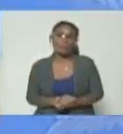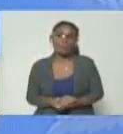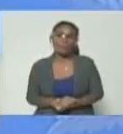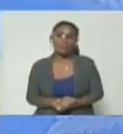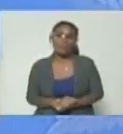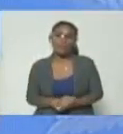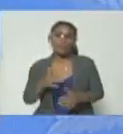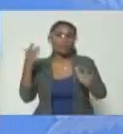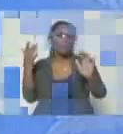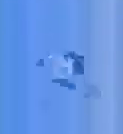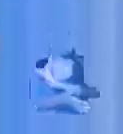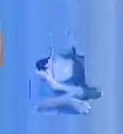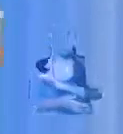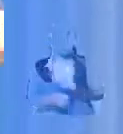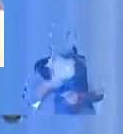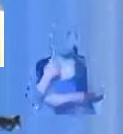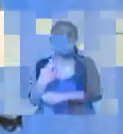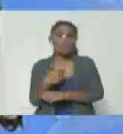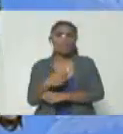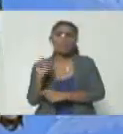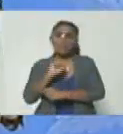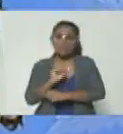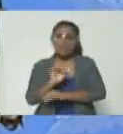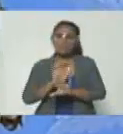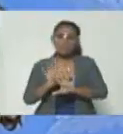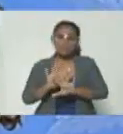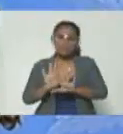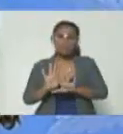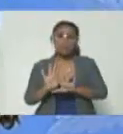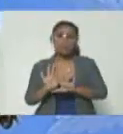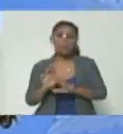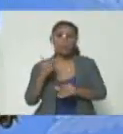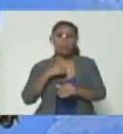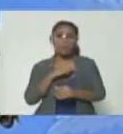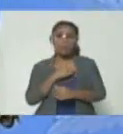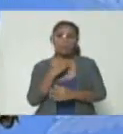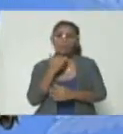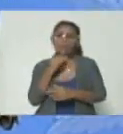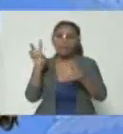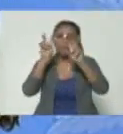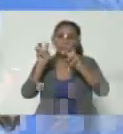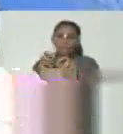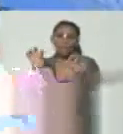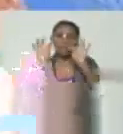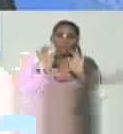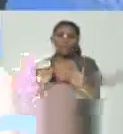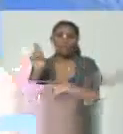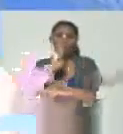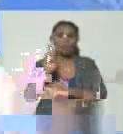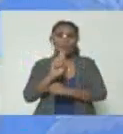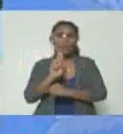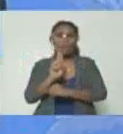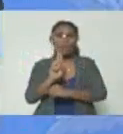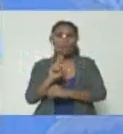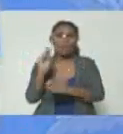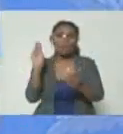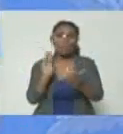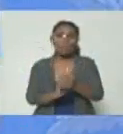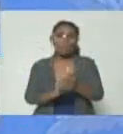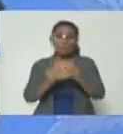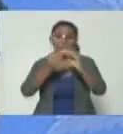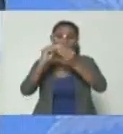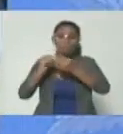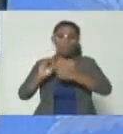sobre los financiistas si ya estamos ya estamos el mecanismo que utilizan es montan de fachada